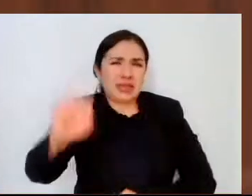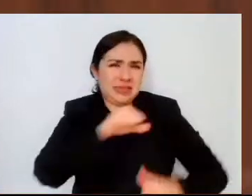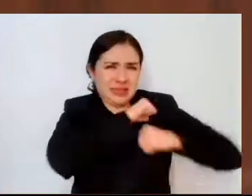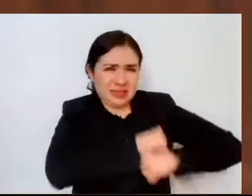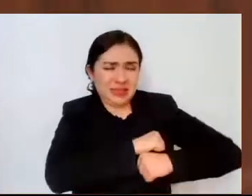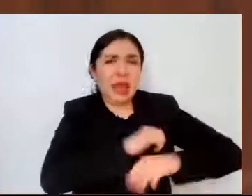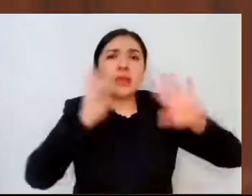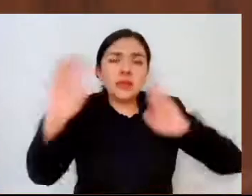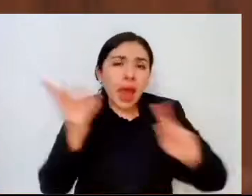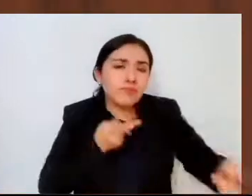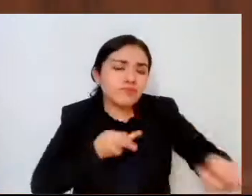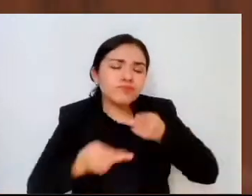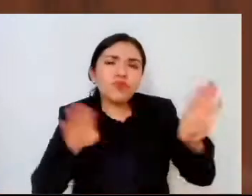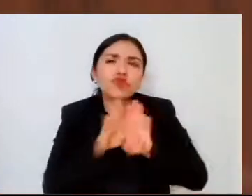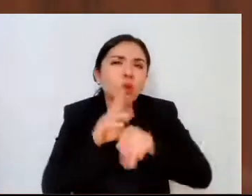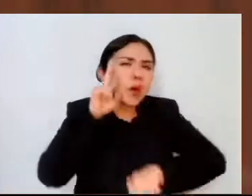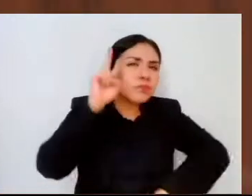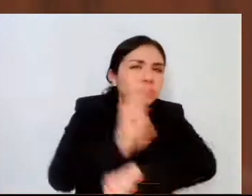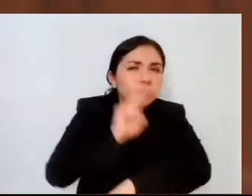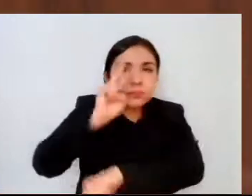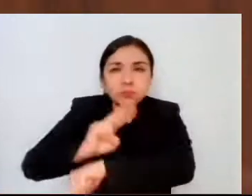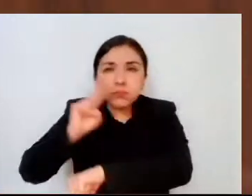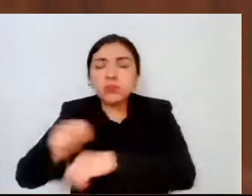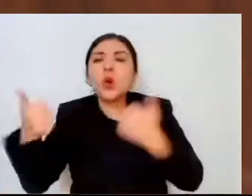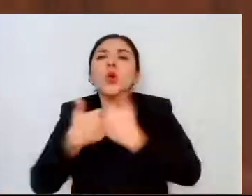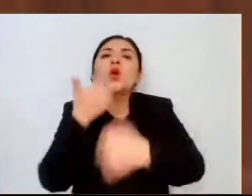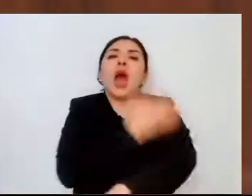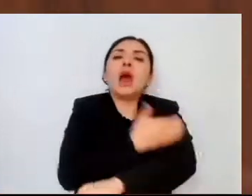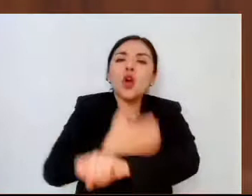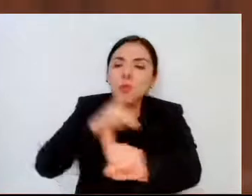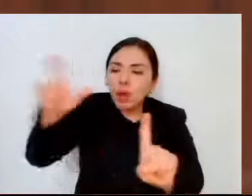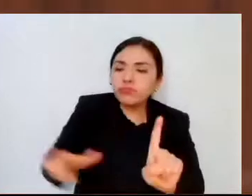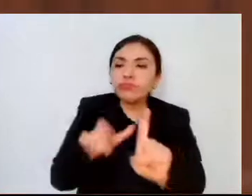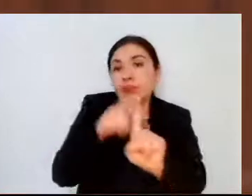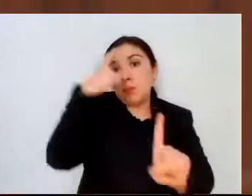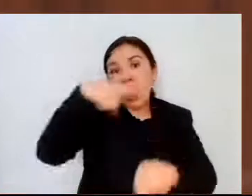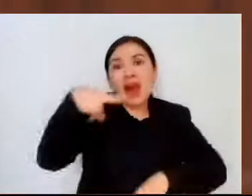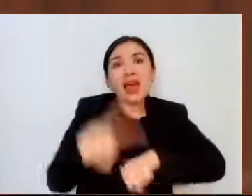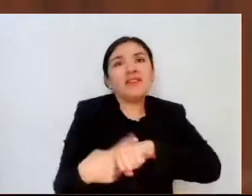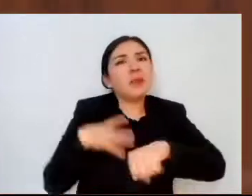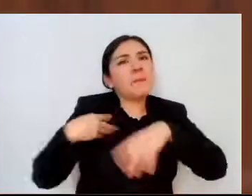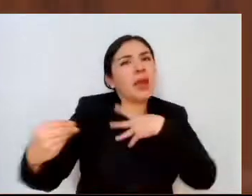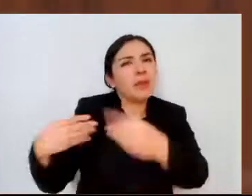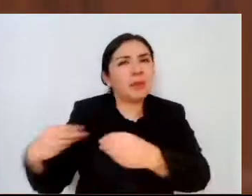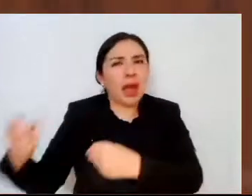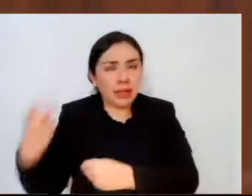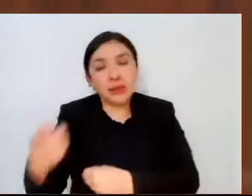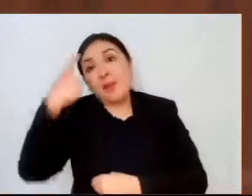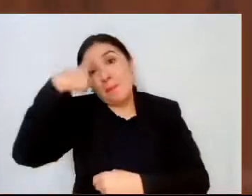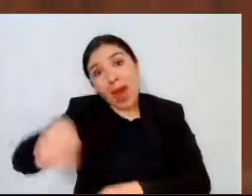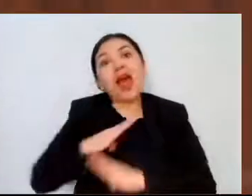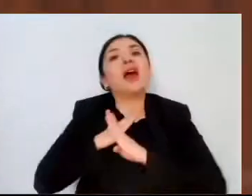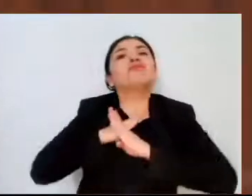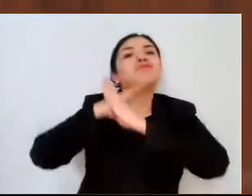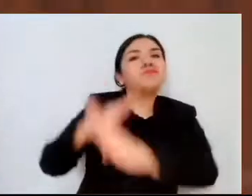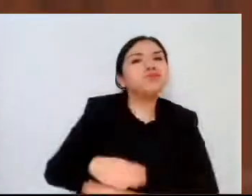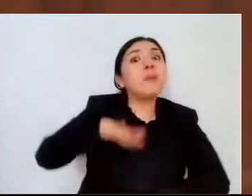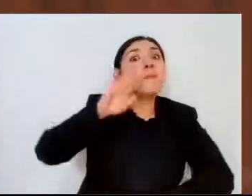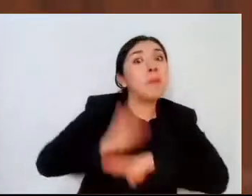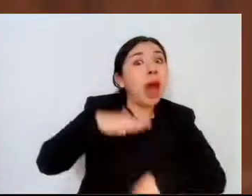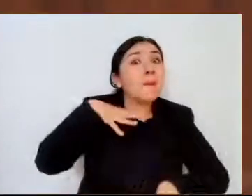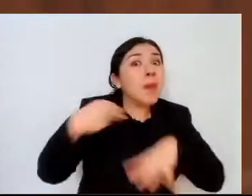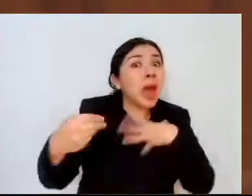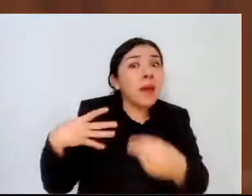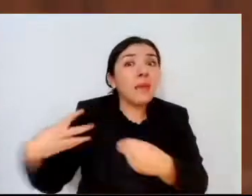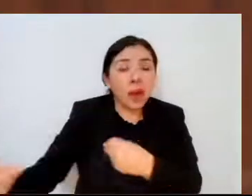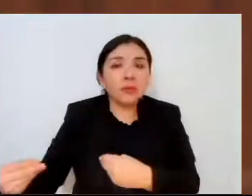un plan de acción de vigilancia y acompañamiento epidemiológico para prevenir contagios y hacer